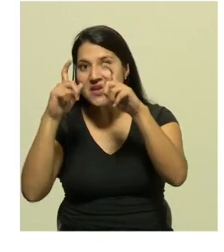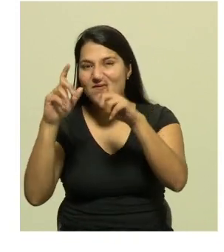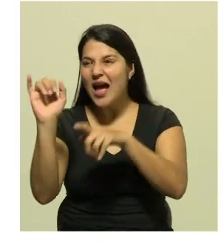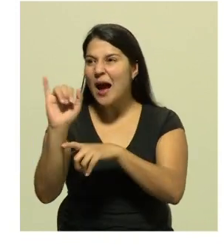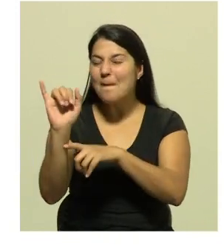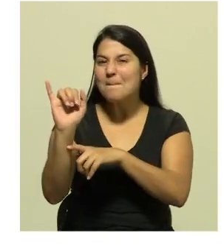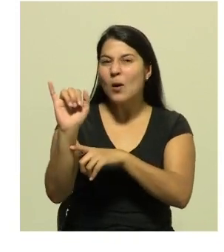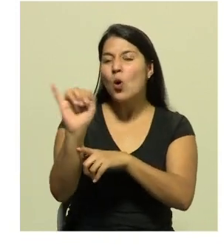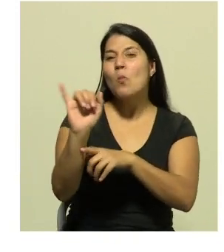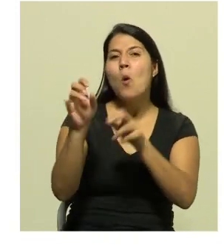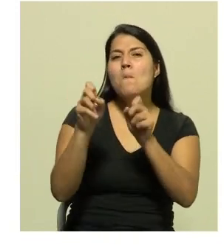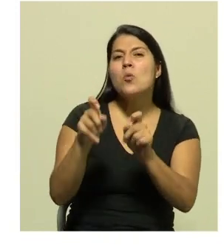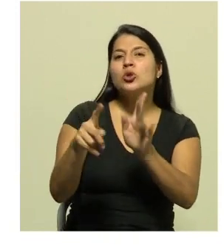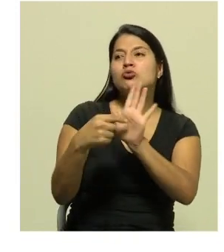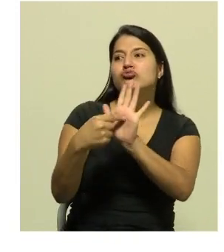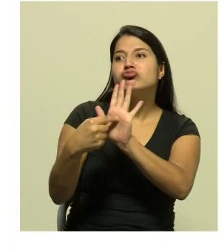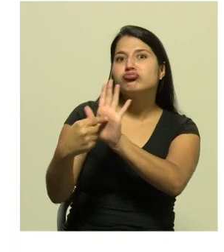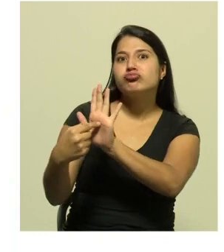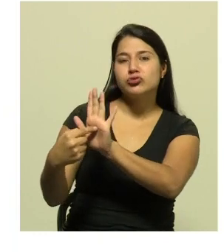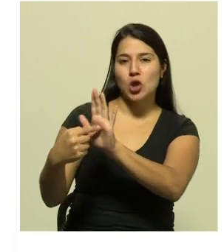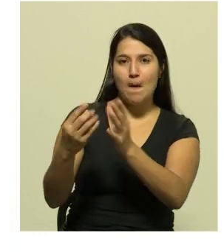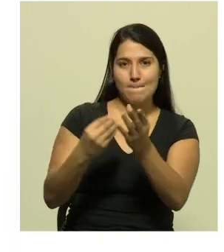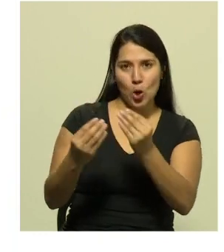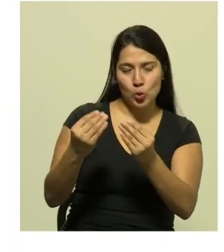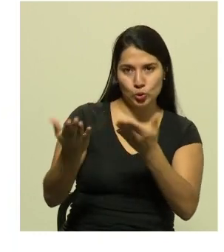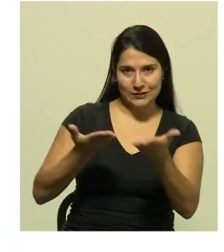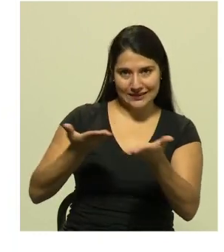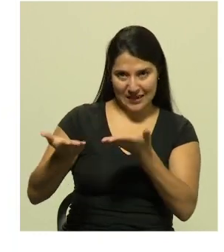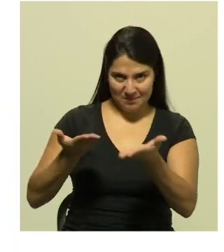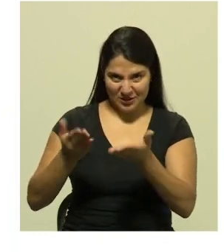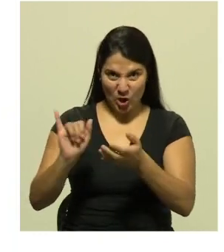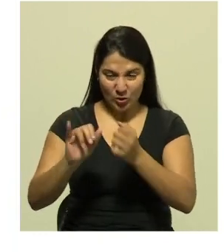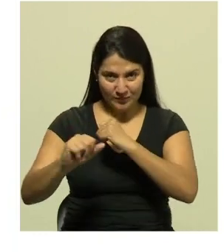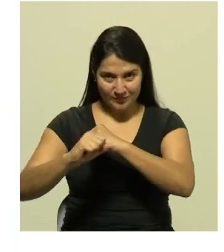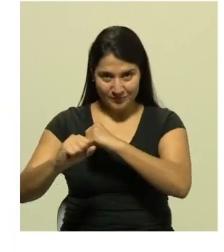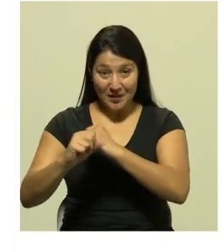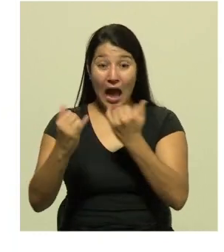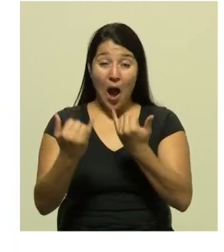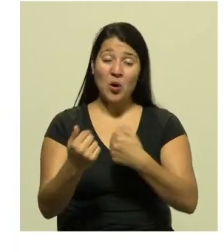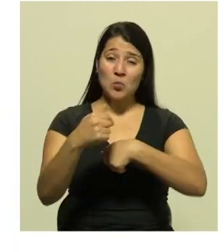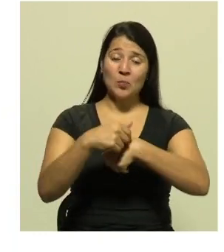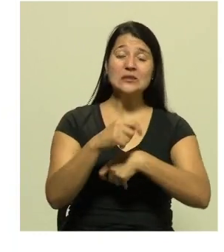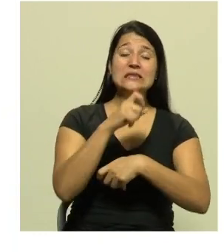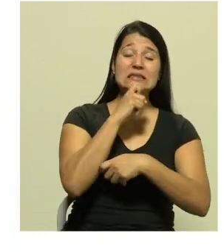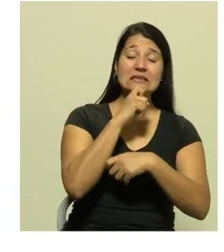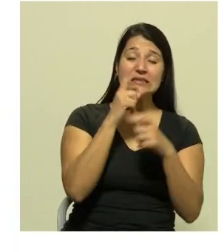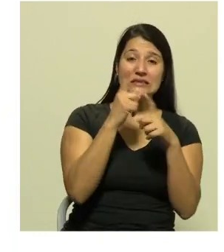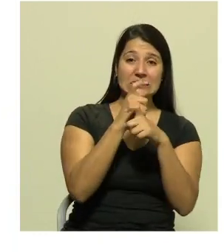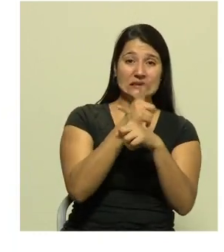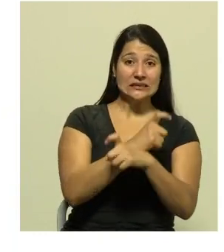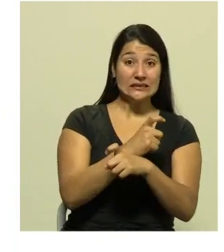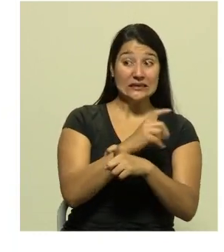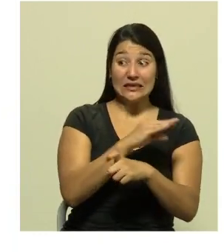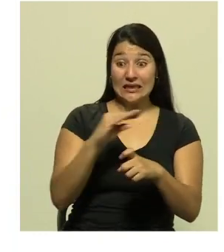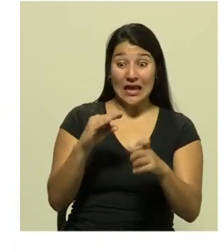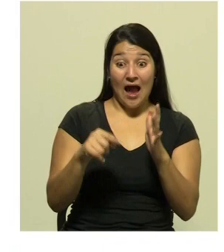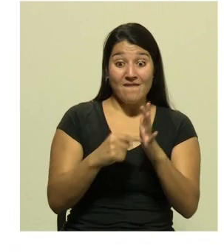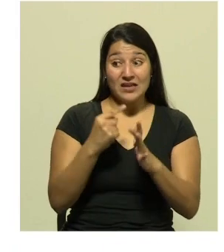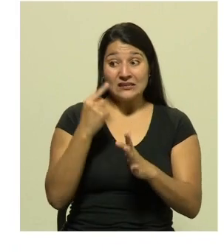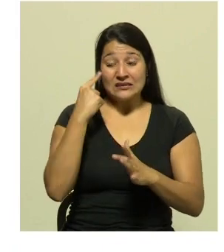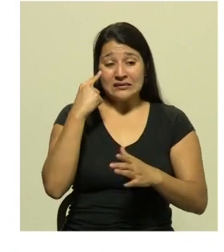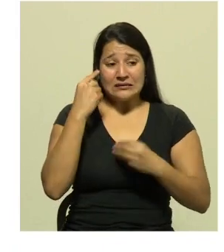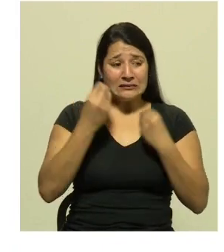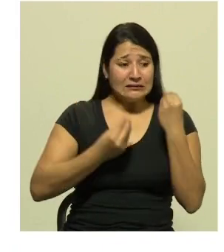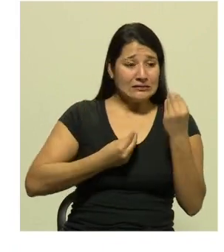productos y servicios si bien estamos en un contexto súper complejo difícil y tal vez no sabemos qué hacer yo te